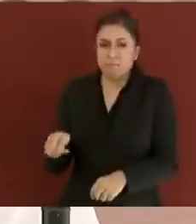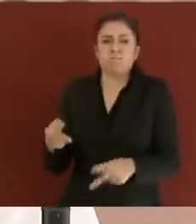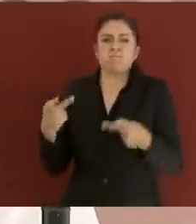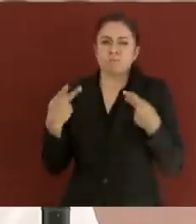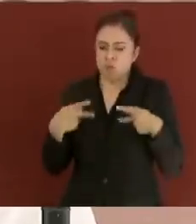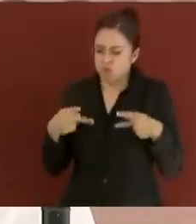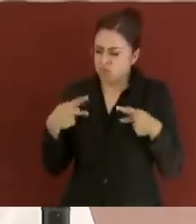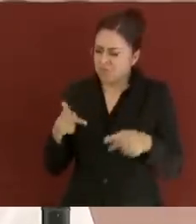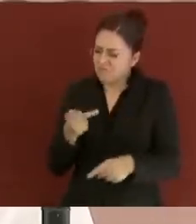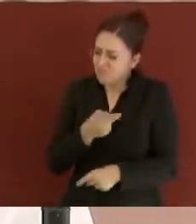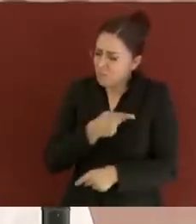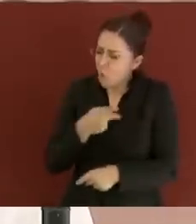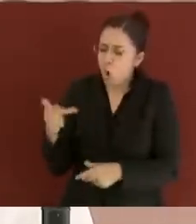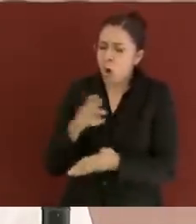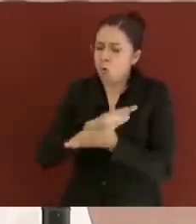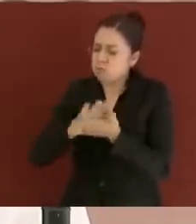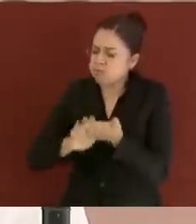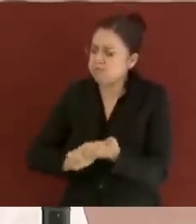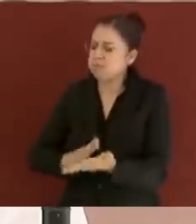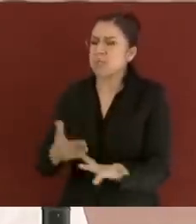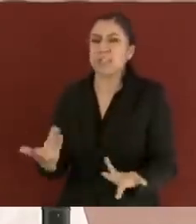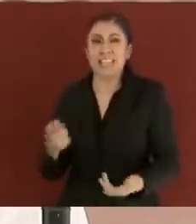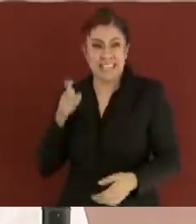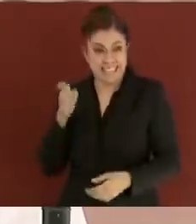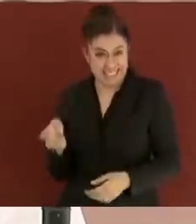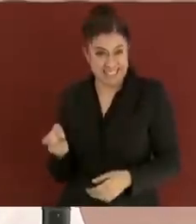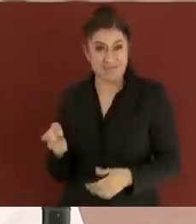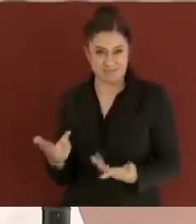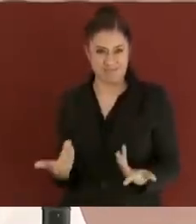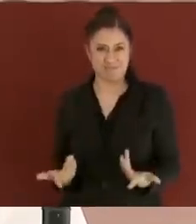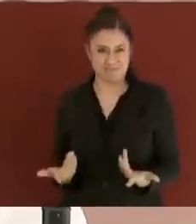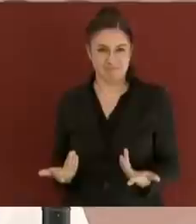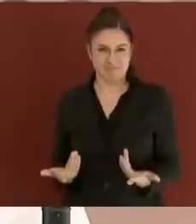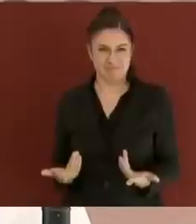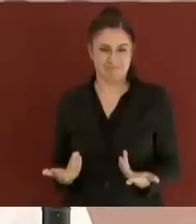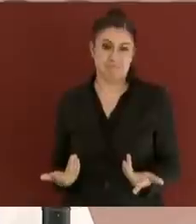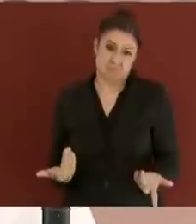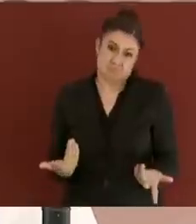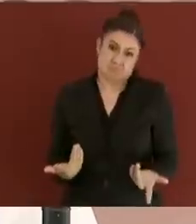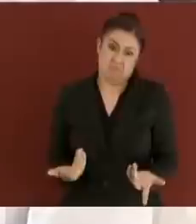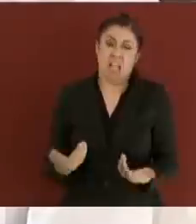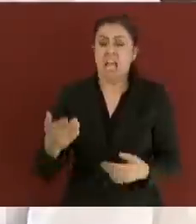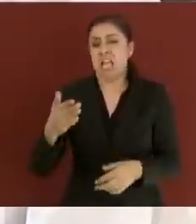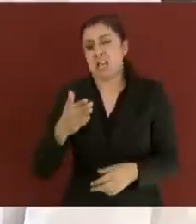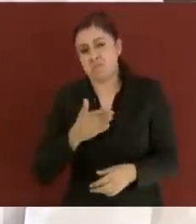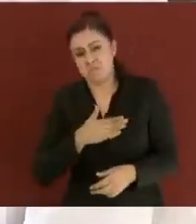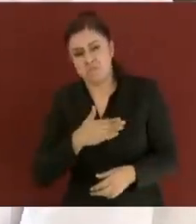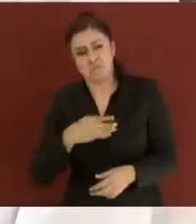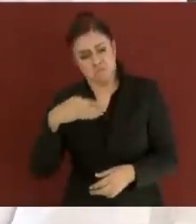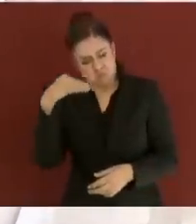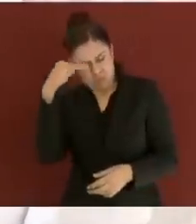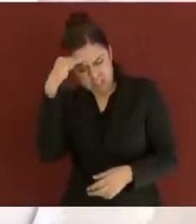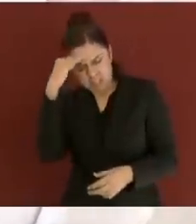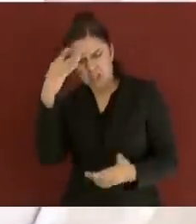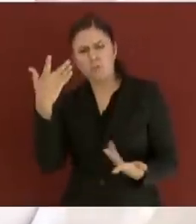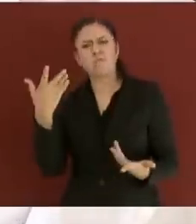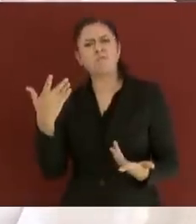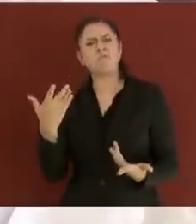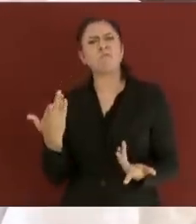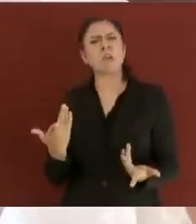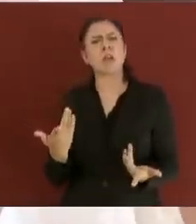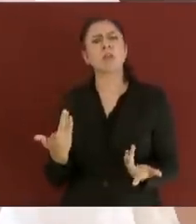la gente pobre. Esa es la filosofía, es la doctrina